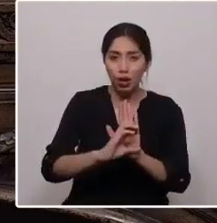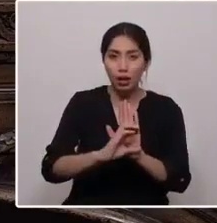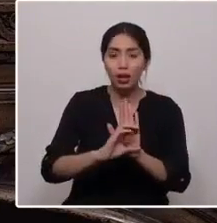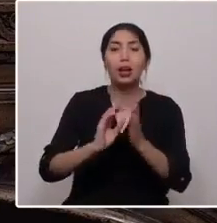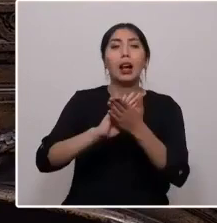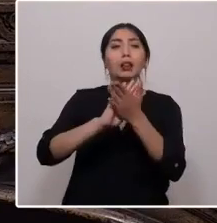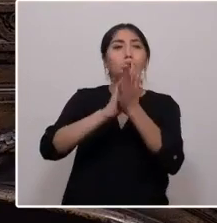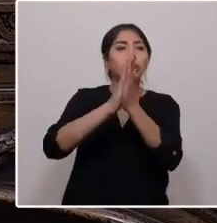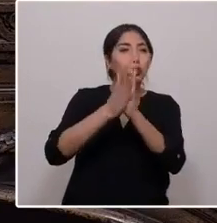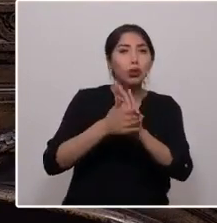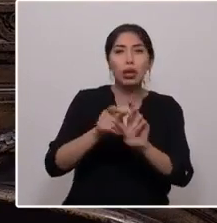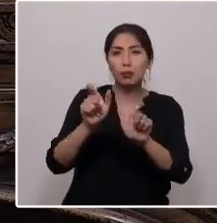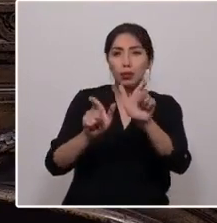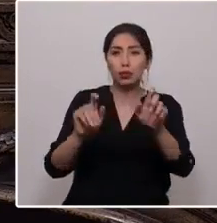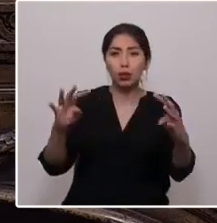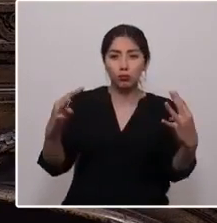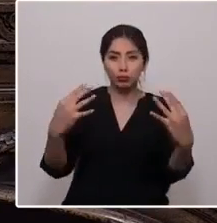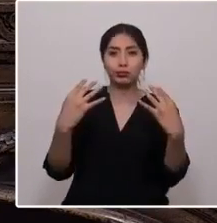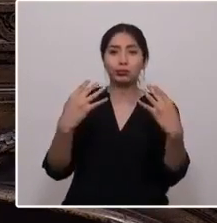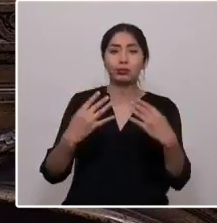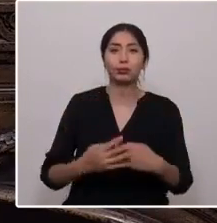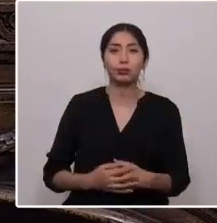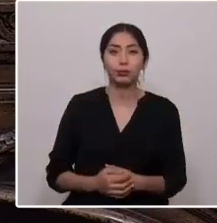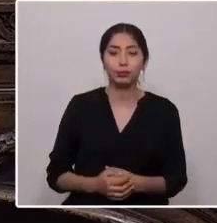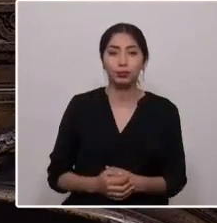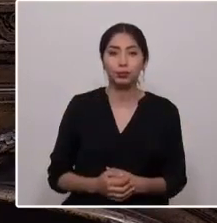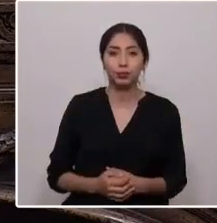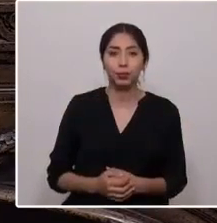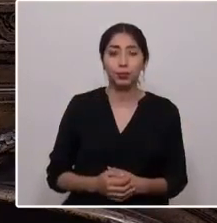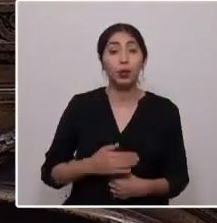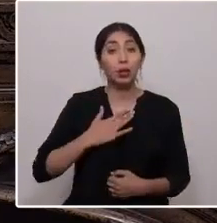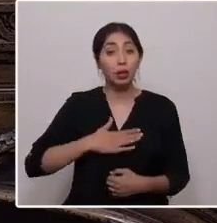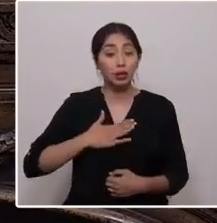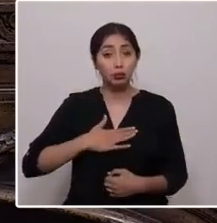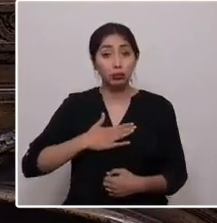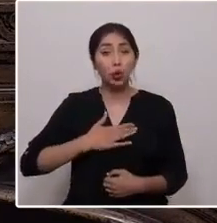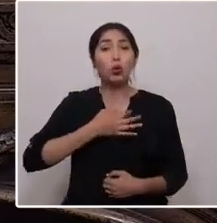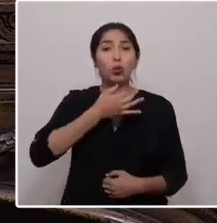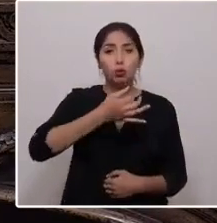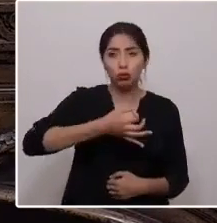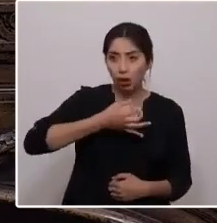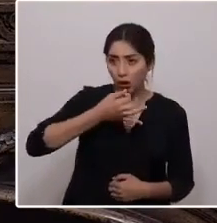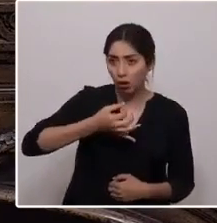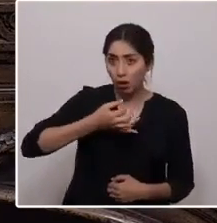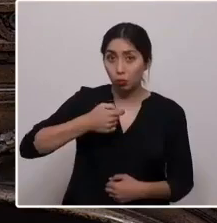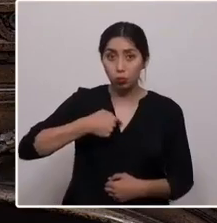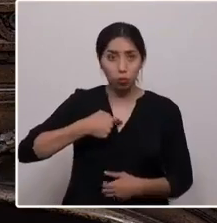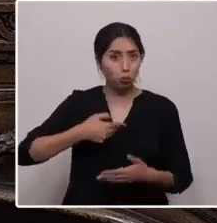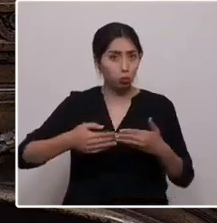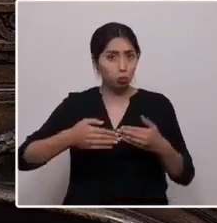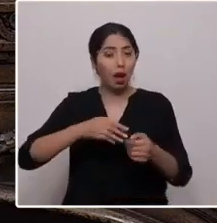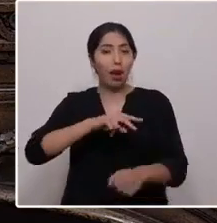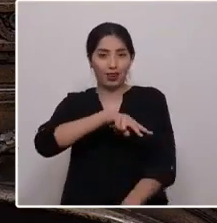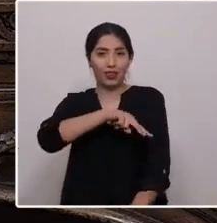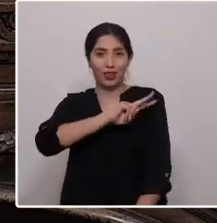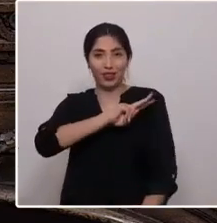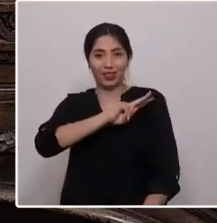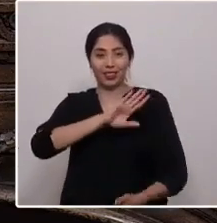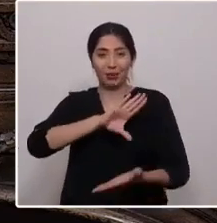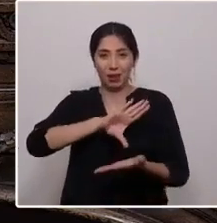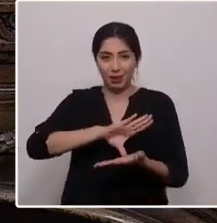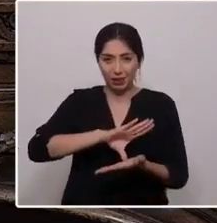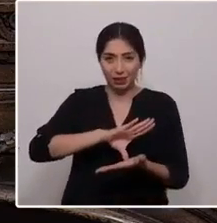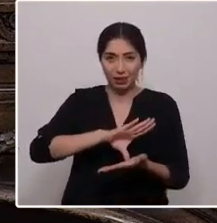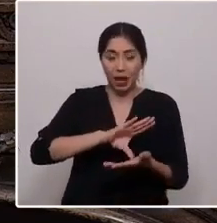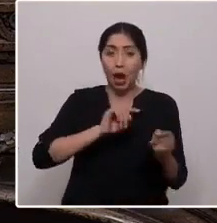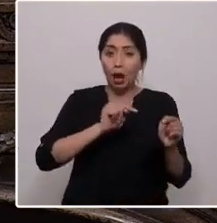todos quienes nos escuchan. Quiero contarles que vengo del norte de este país, donde la